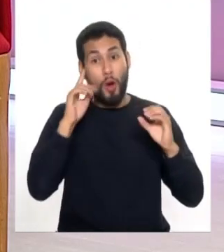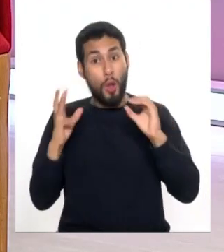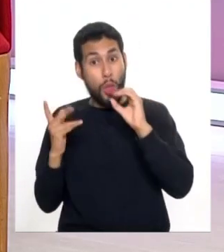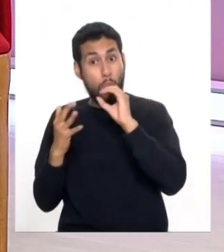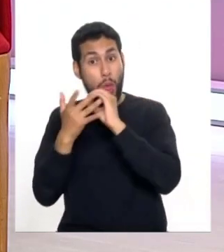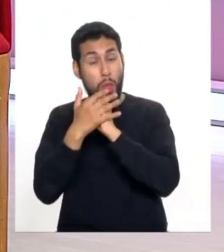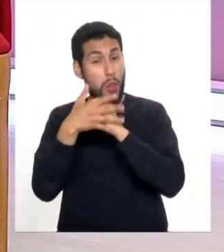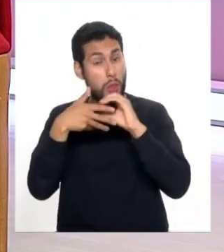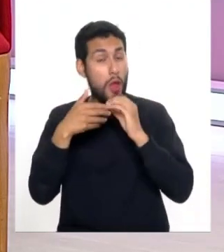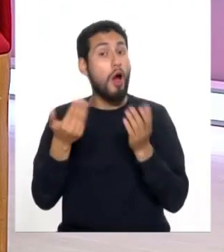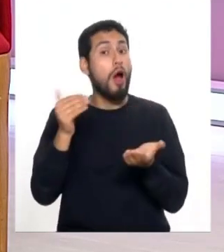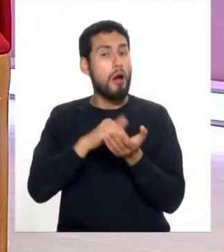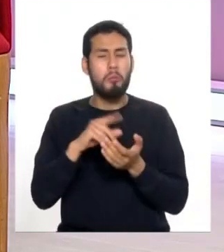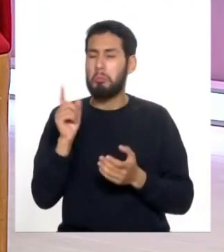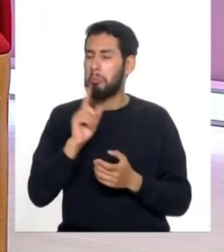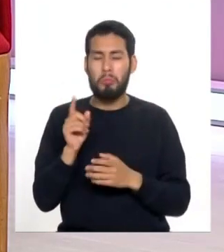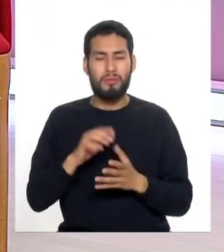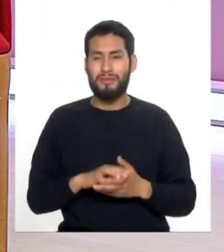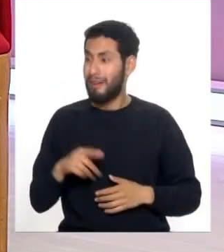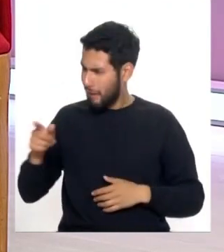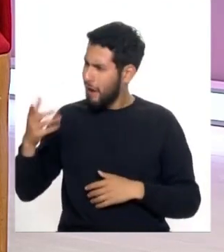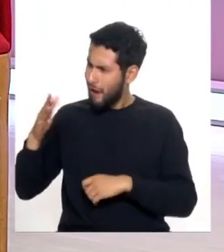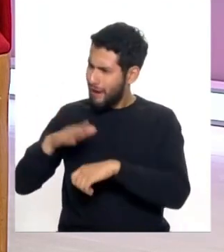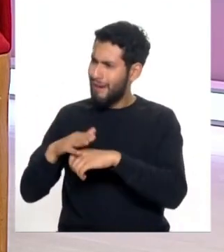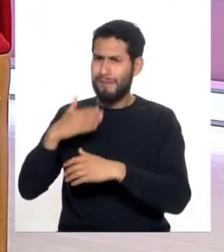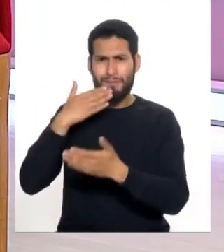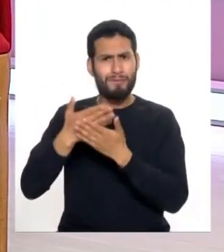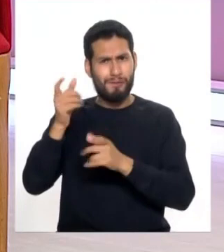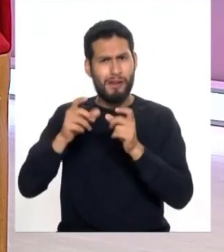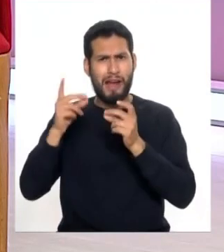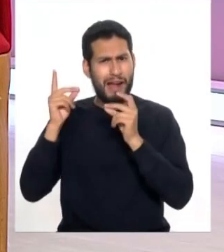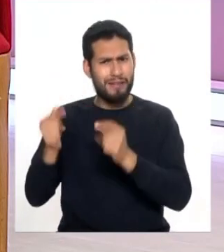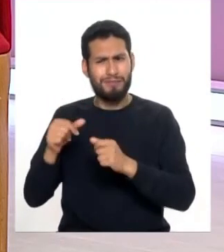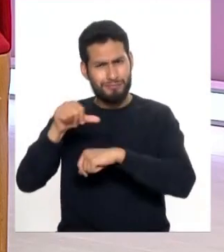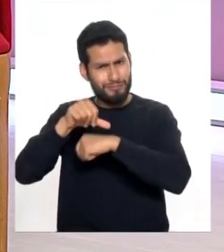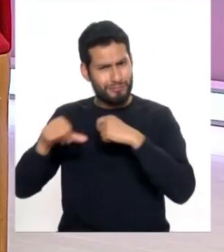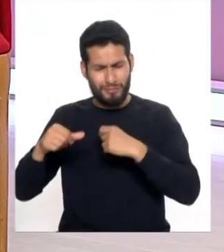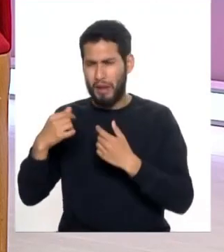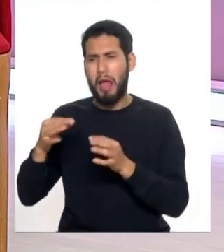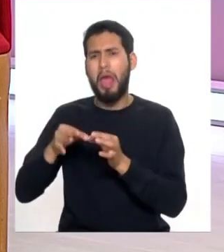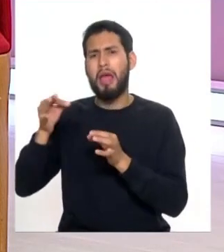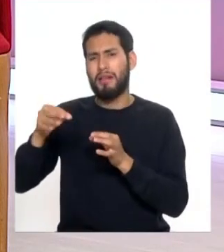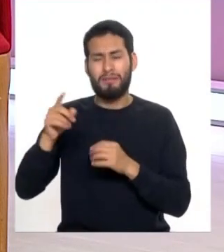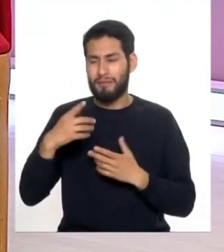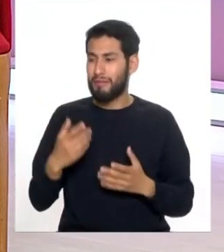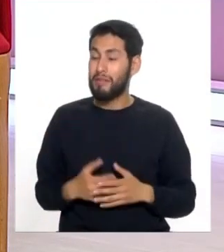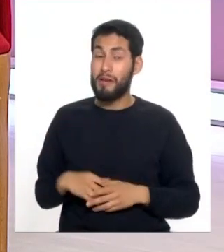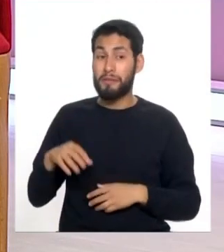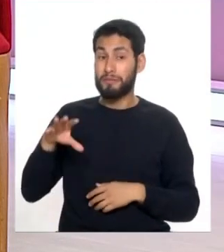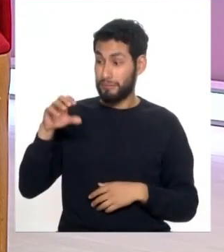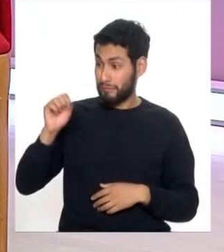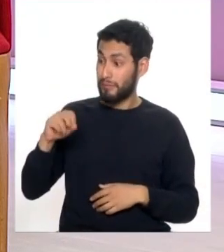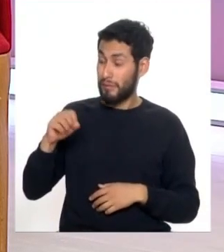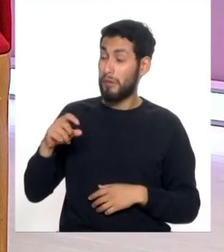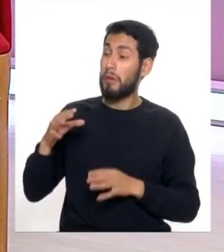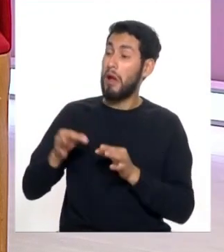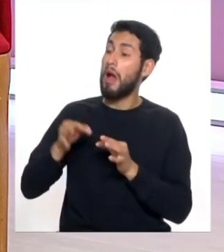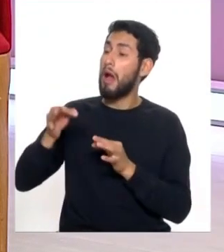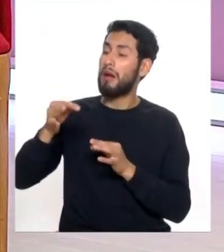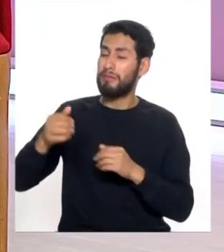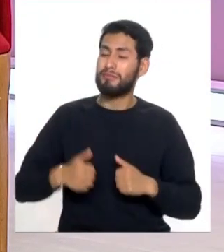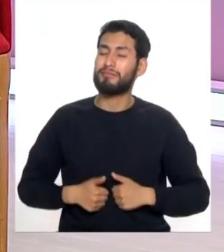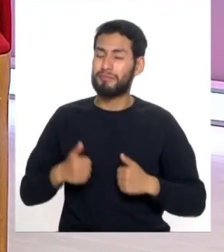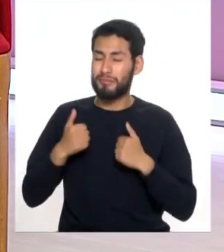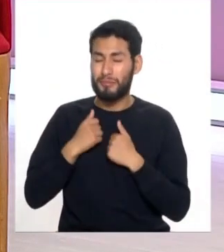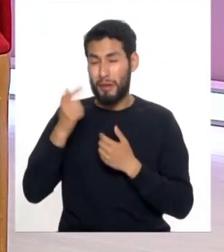éxito finalmente de una operación mínimamente invasiva porque va a porque va a afectar significativamente en la calidad de vida